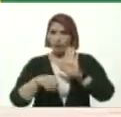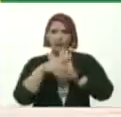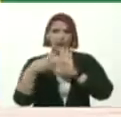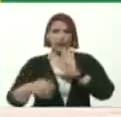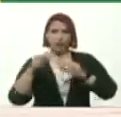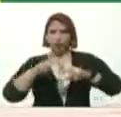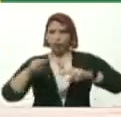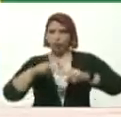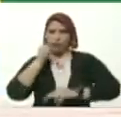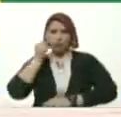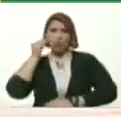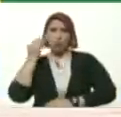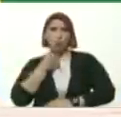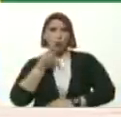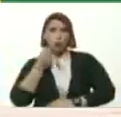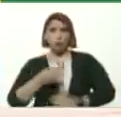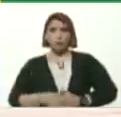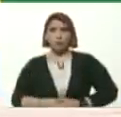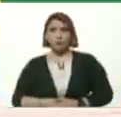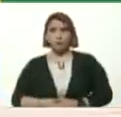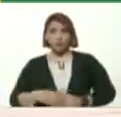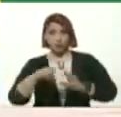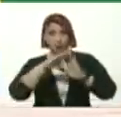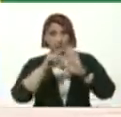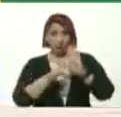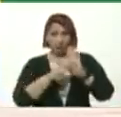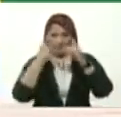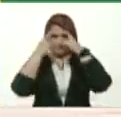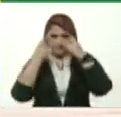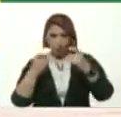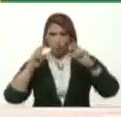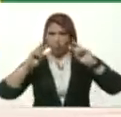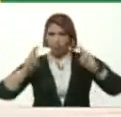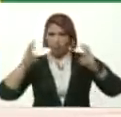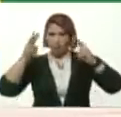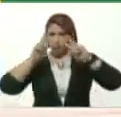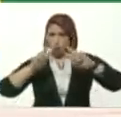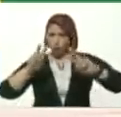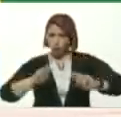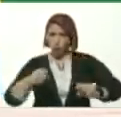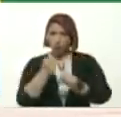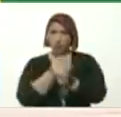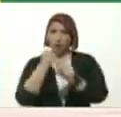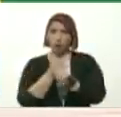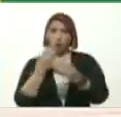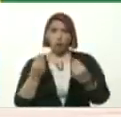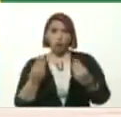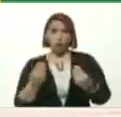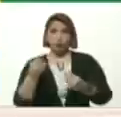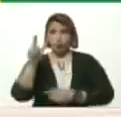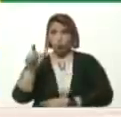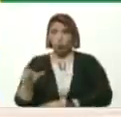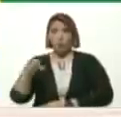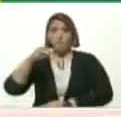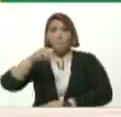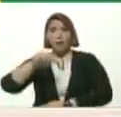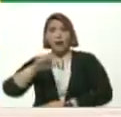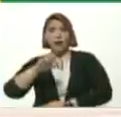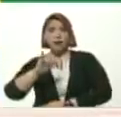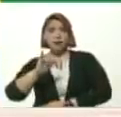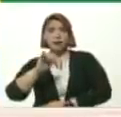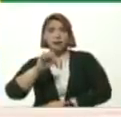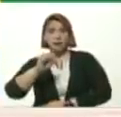De los niños Niñas De la constitución Es experto En la materia Él trabajó mucho Con Marisabel Rodríguez Que fue